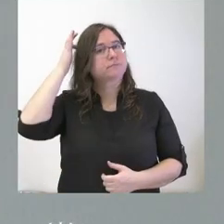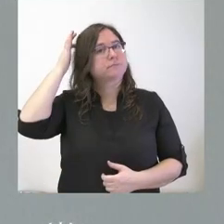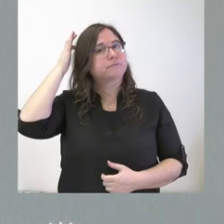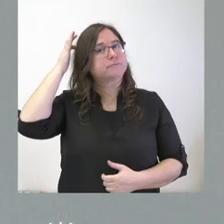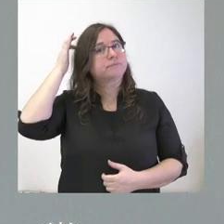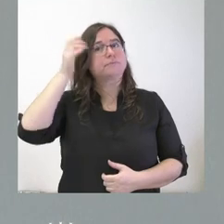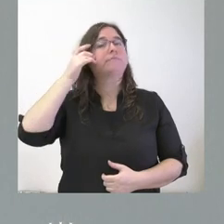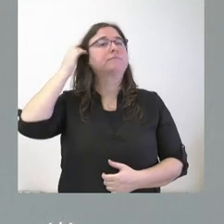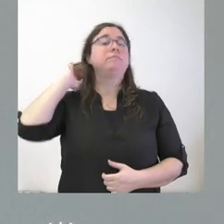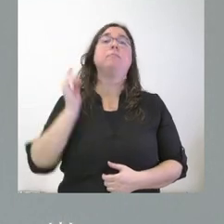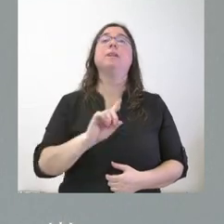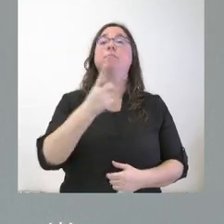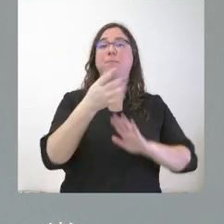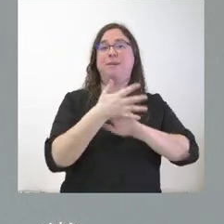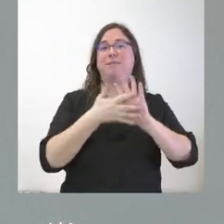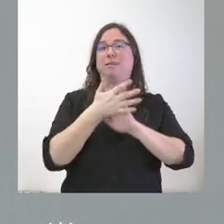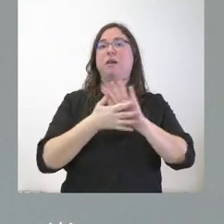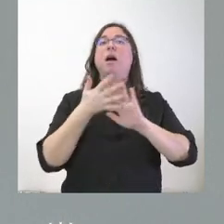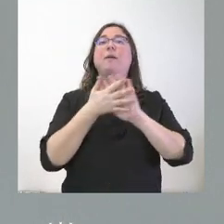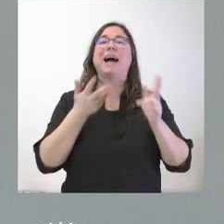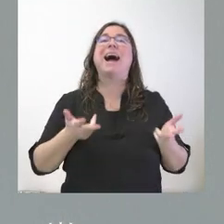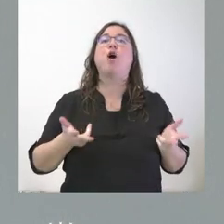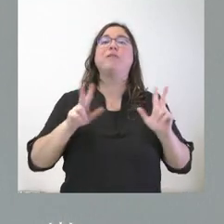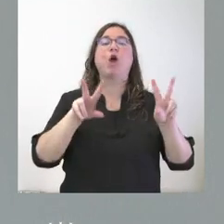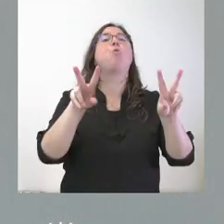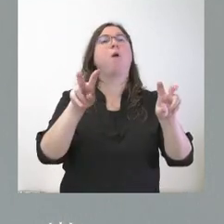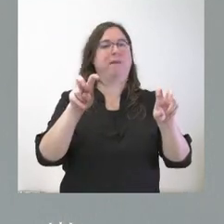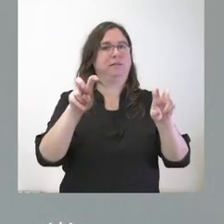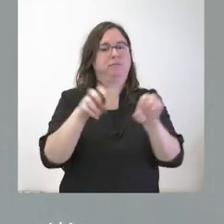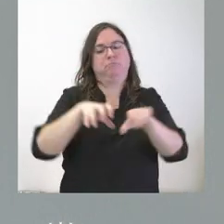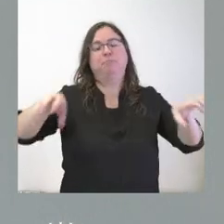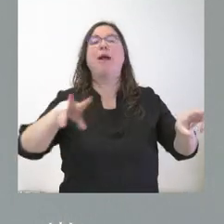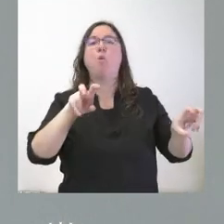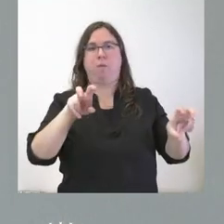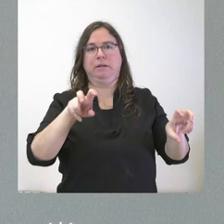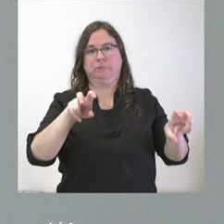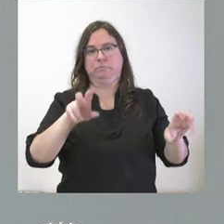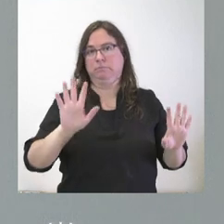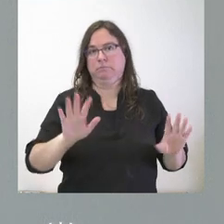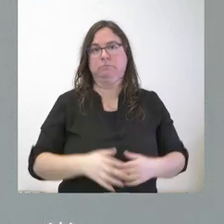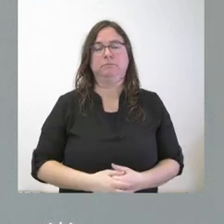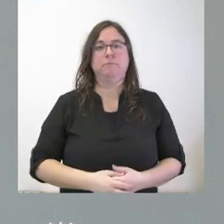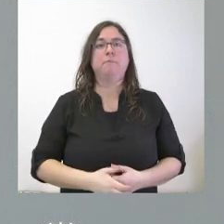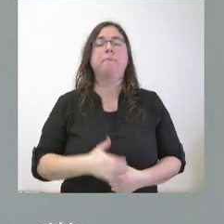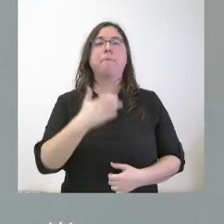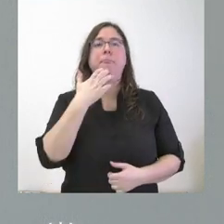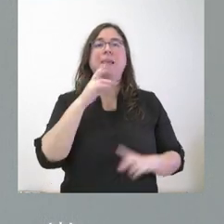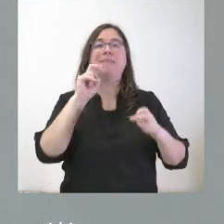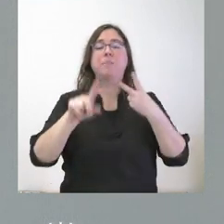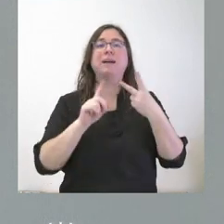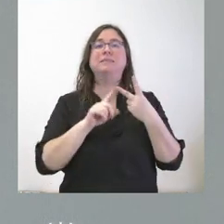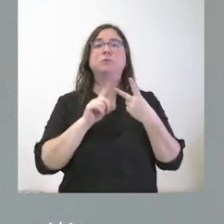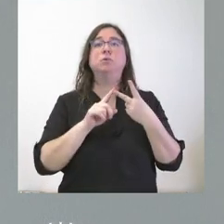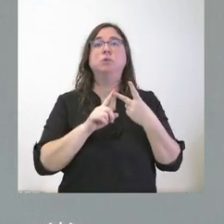Sobre el primer asunto, se trata, lógicamente, de las autorizaciones para nuevas instalaciones. Y sobre el segundo